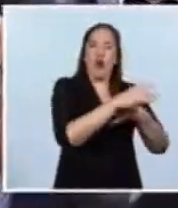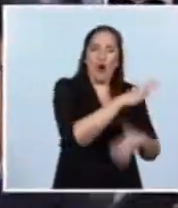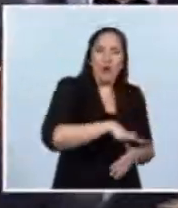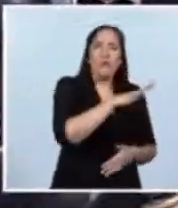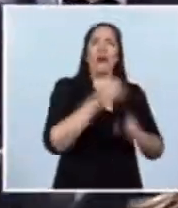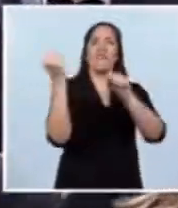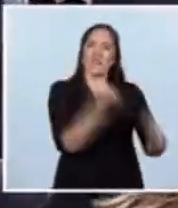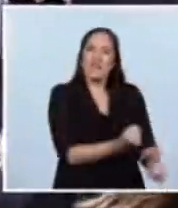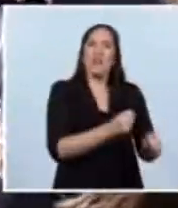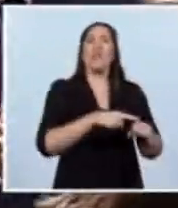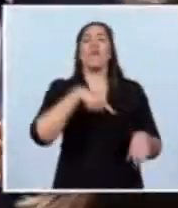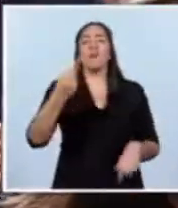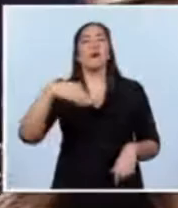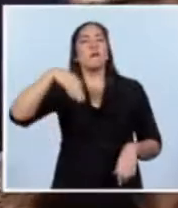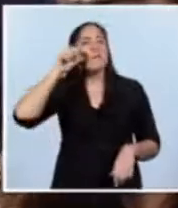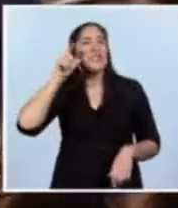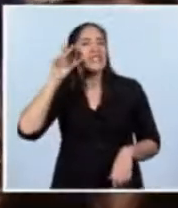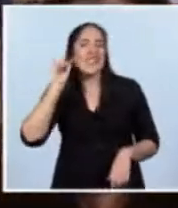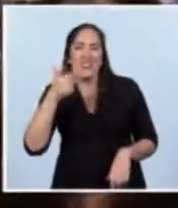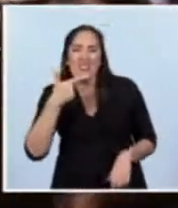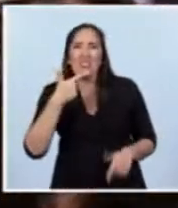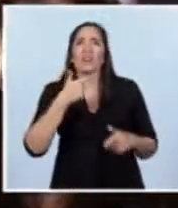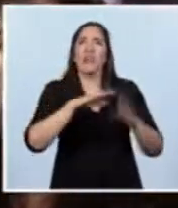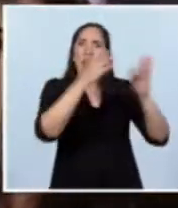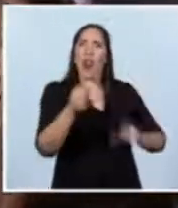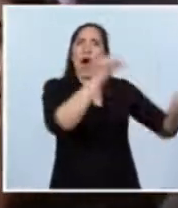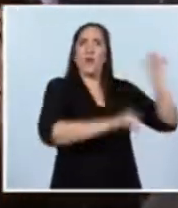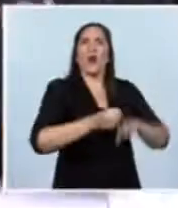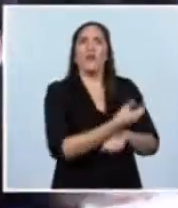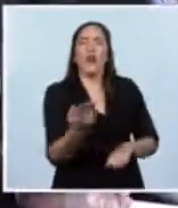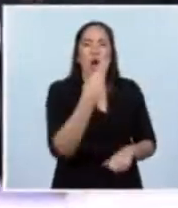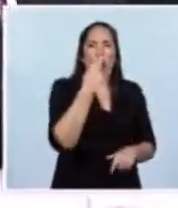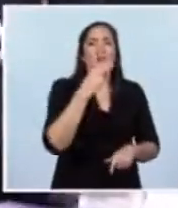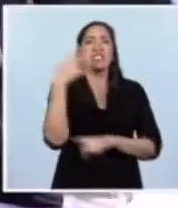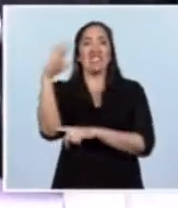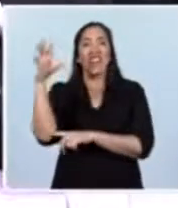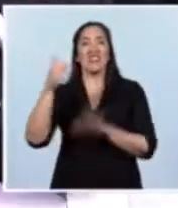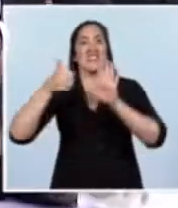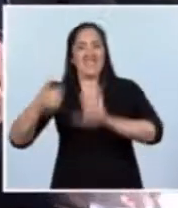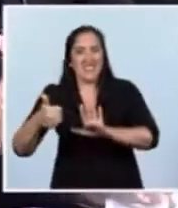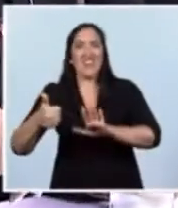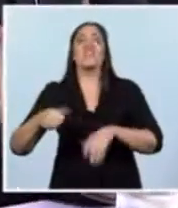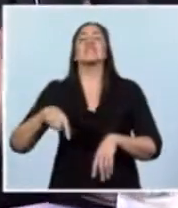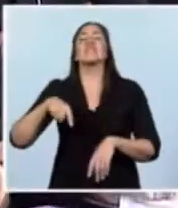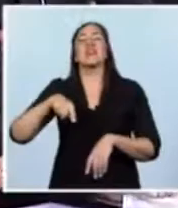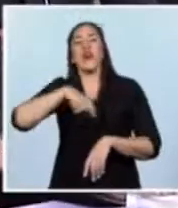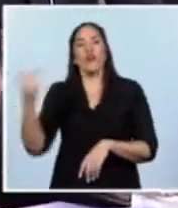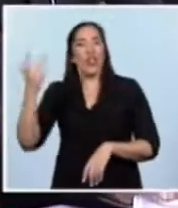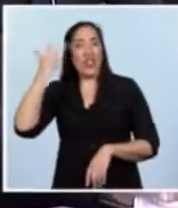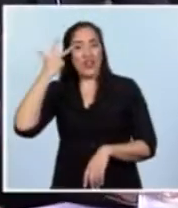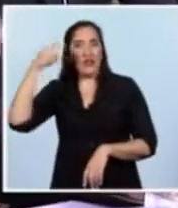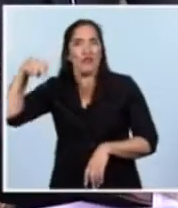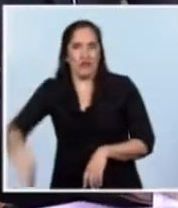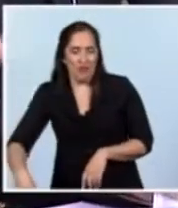Junín y Mercedes. Laboratorios regionales inaugurados 11, satélites 6, 17 y 18 hoy.